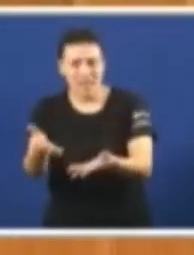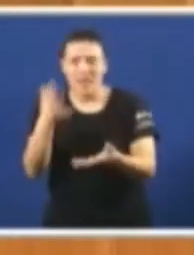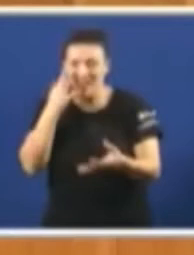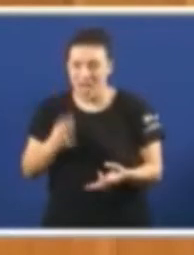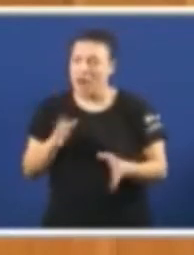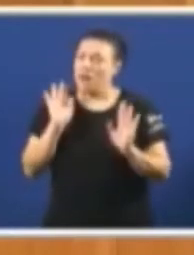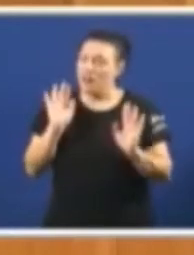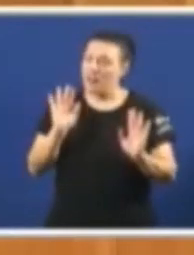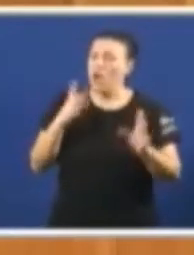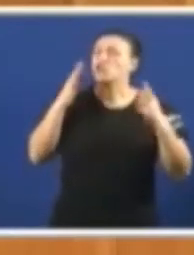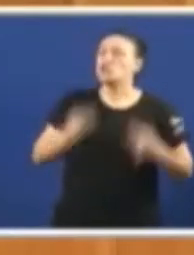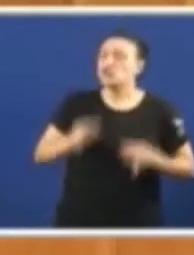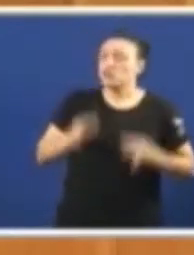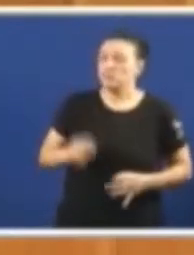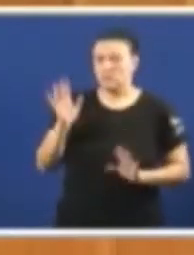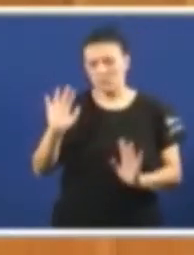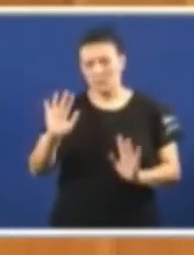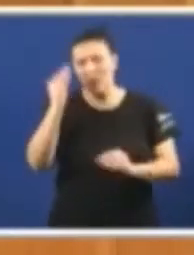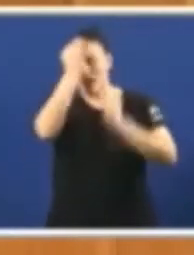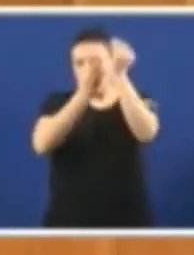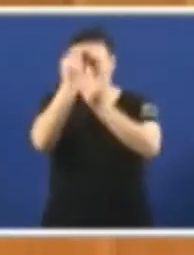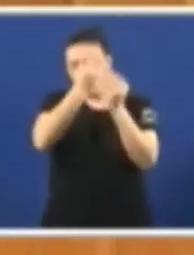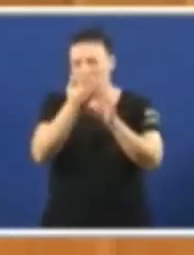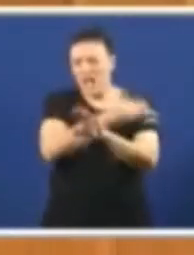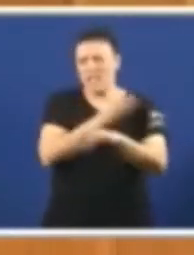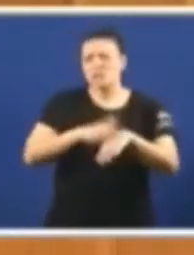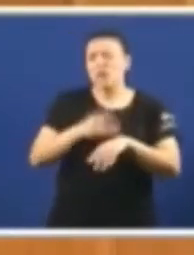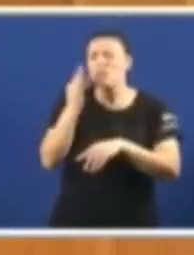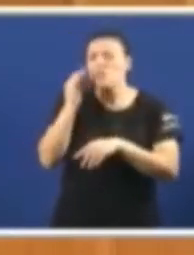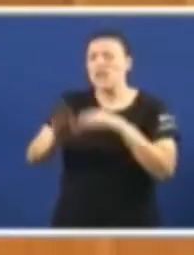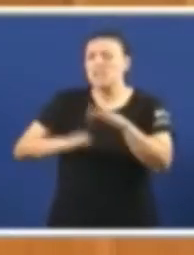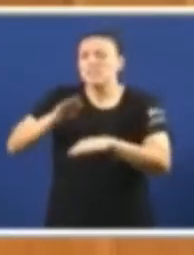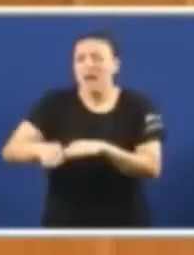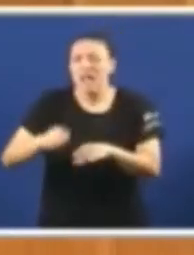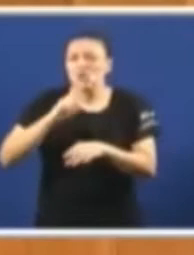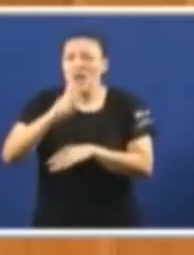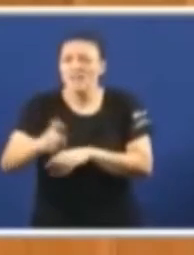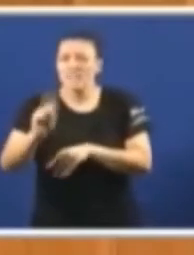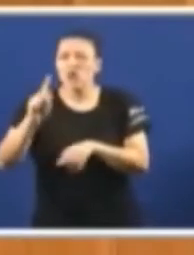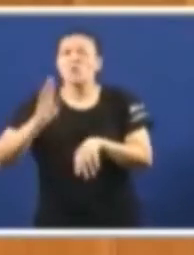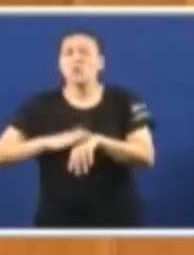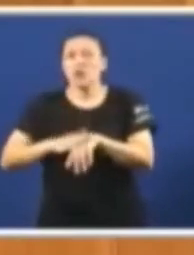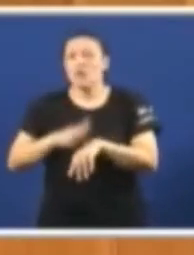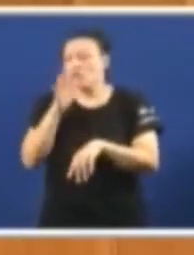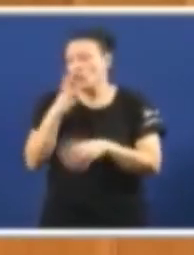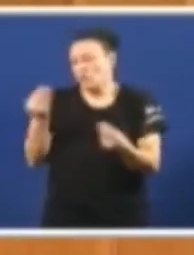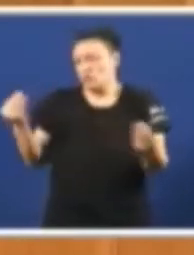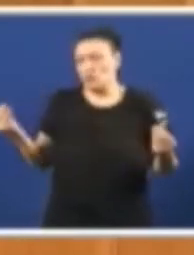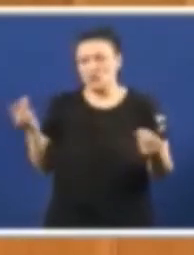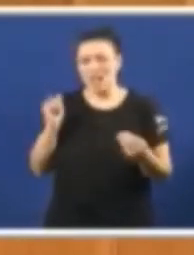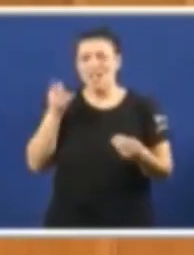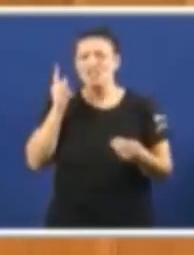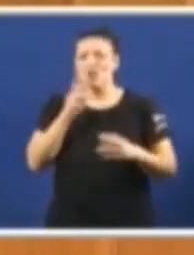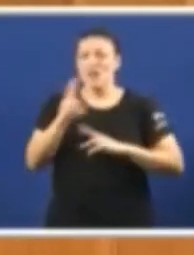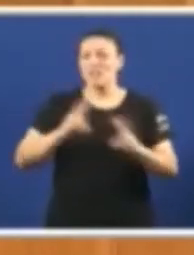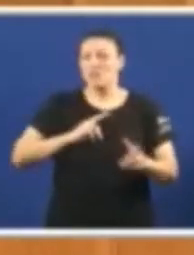afirmacións categóricas e pararnos a reflexionar por que moitas mulleres non dan o paso. Por suposto, hai moitísimos motivos, non únicamente á